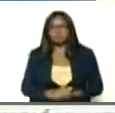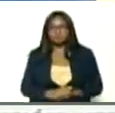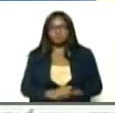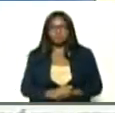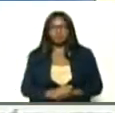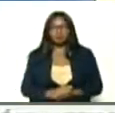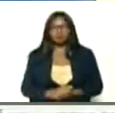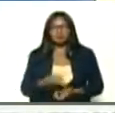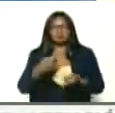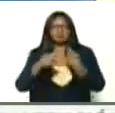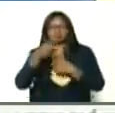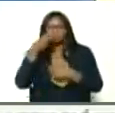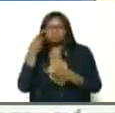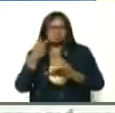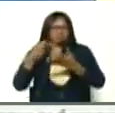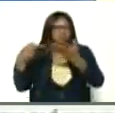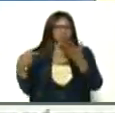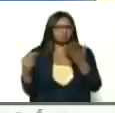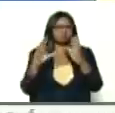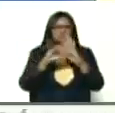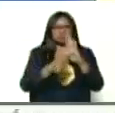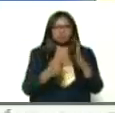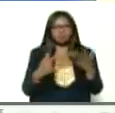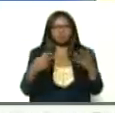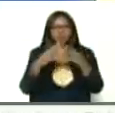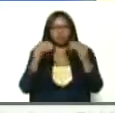contrabandistas, narcotraficantes, ladrones,